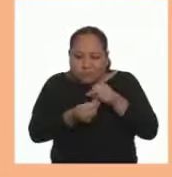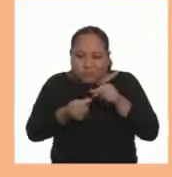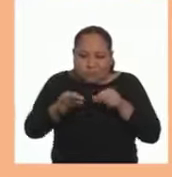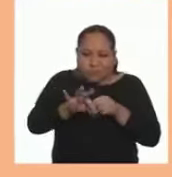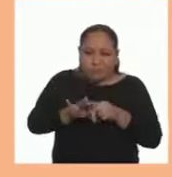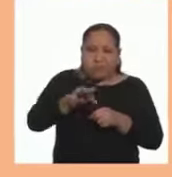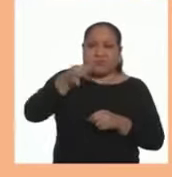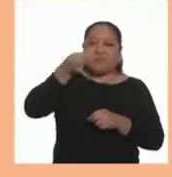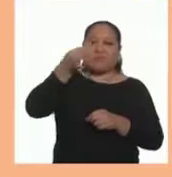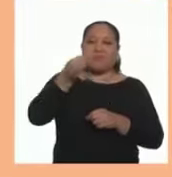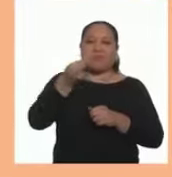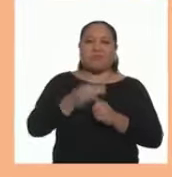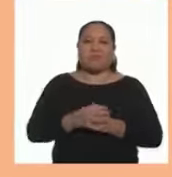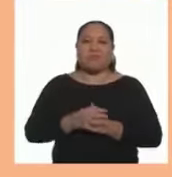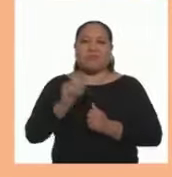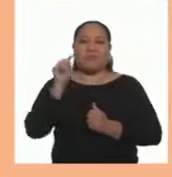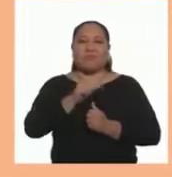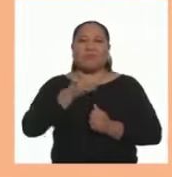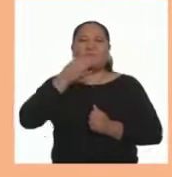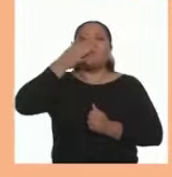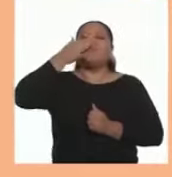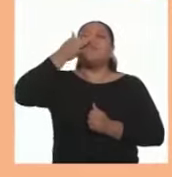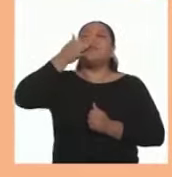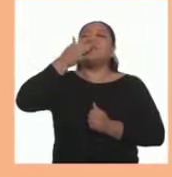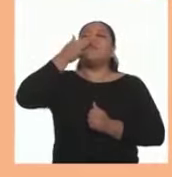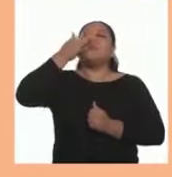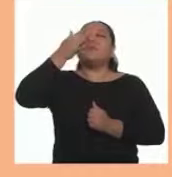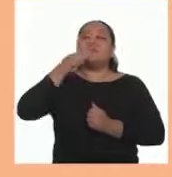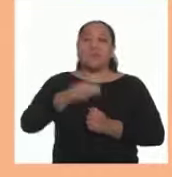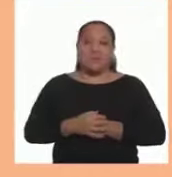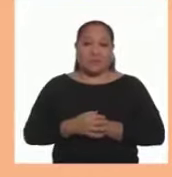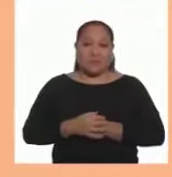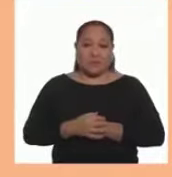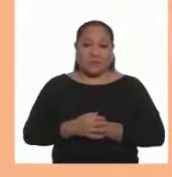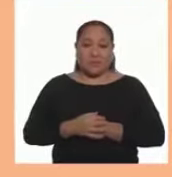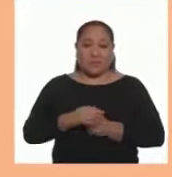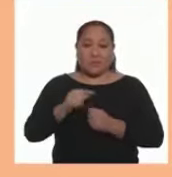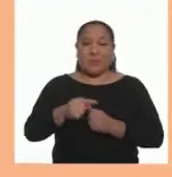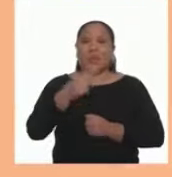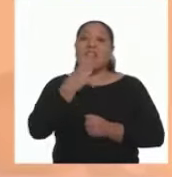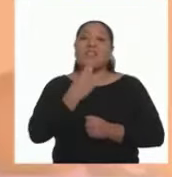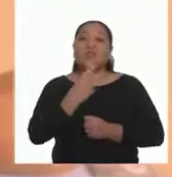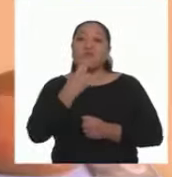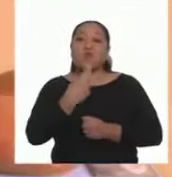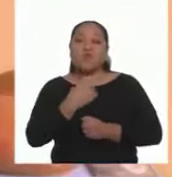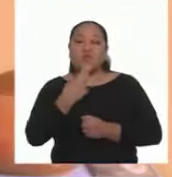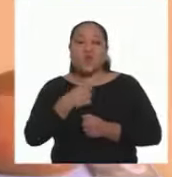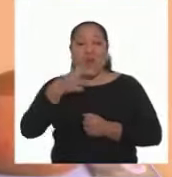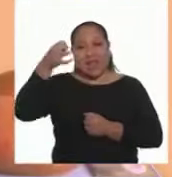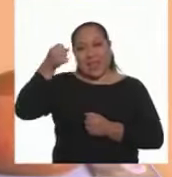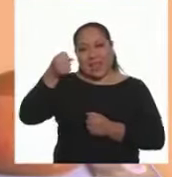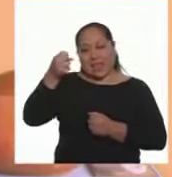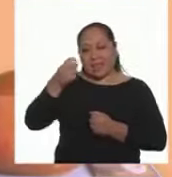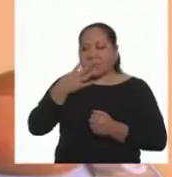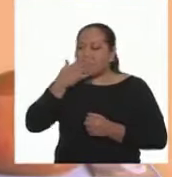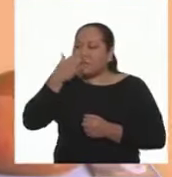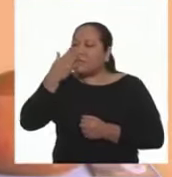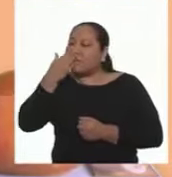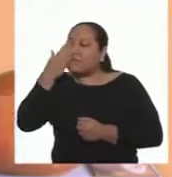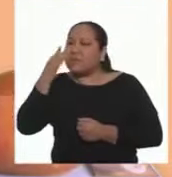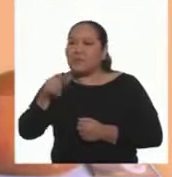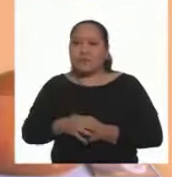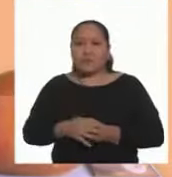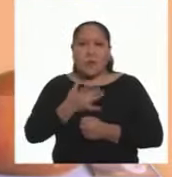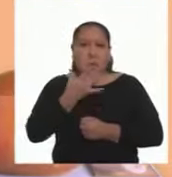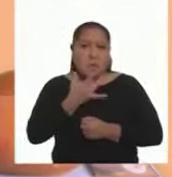Que esté escondida En el arroz Que perciba El olor De la canela Del azúcar De la